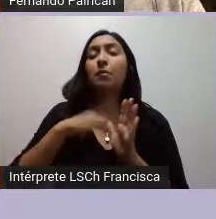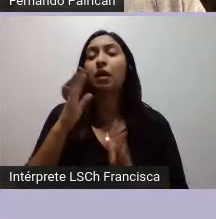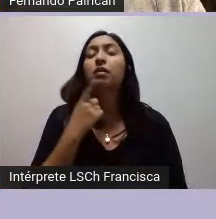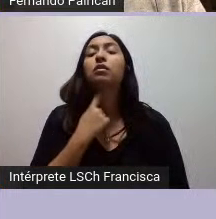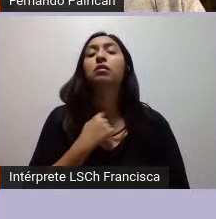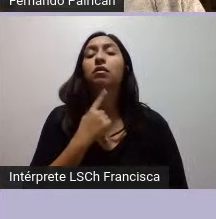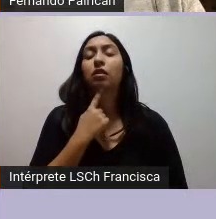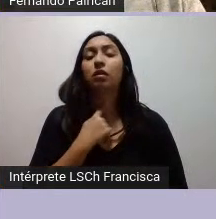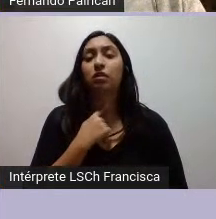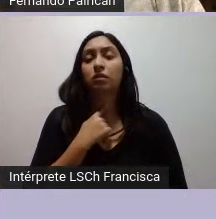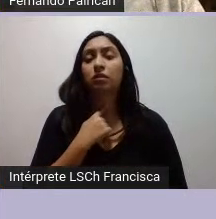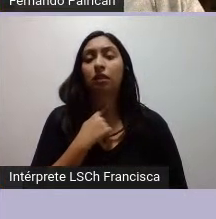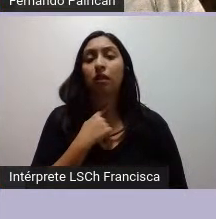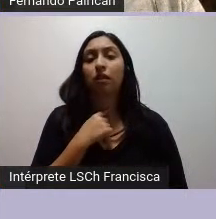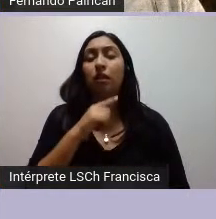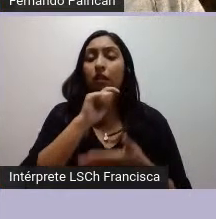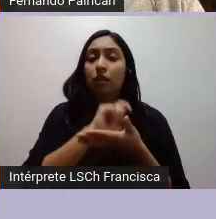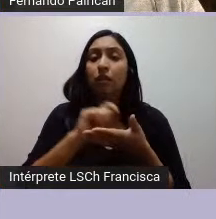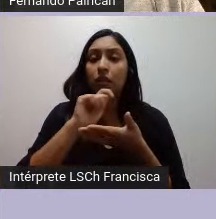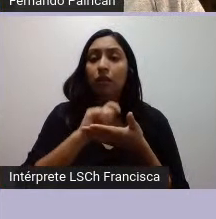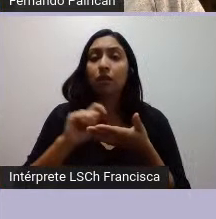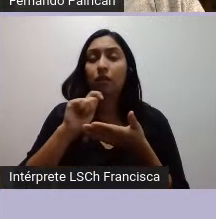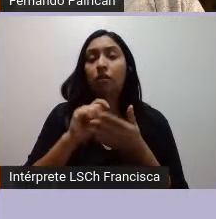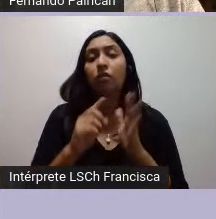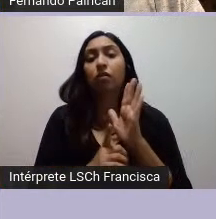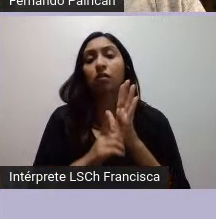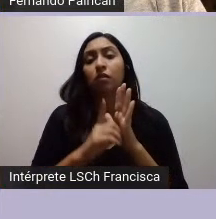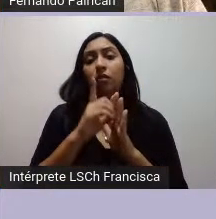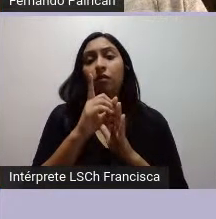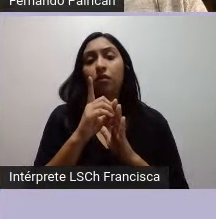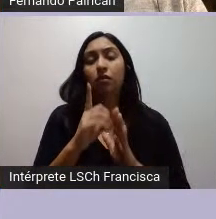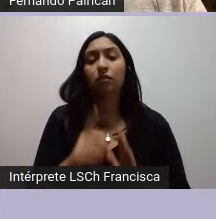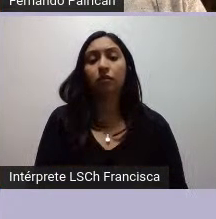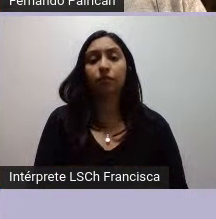ensayo que se está desarrollando por parte de la convencional